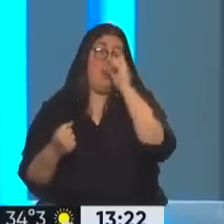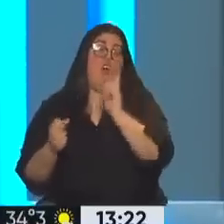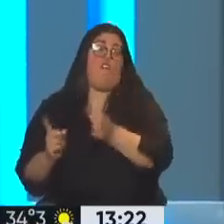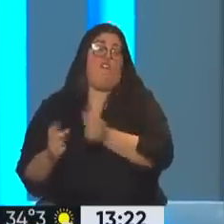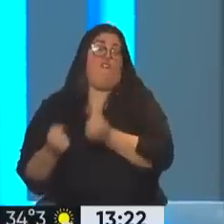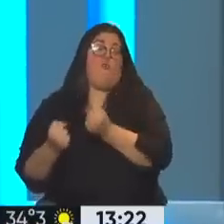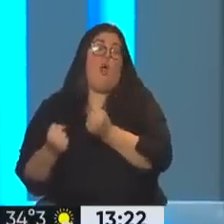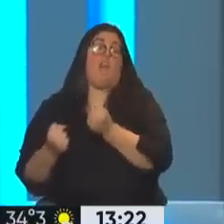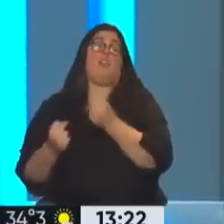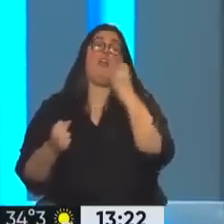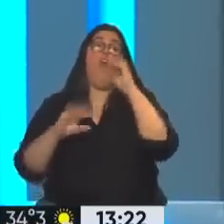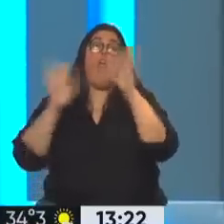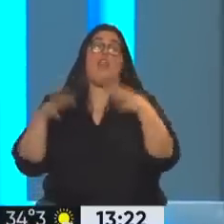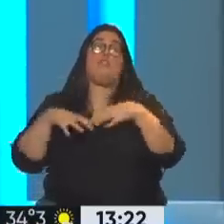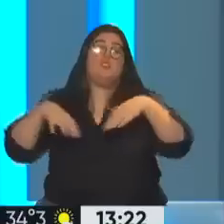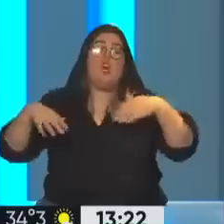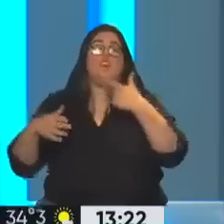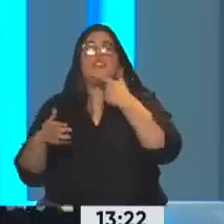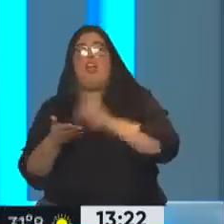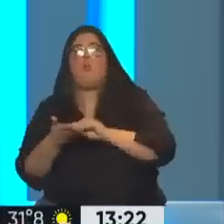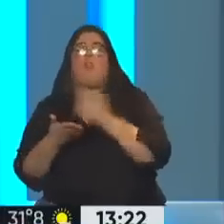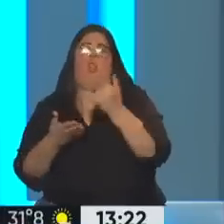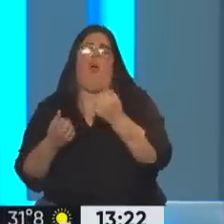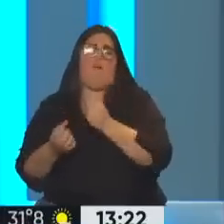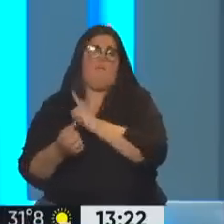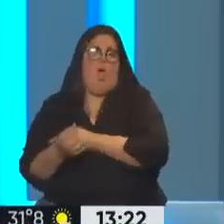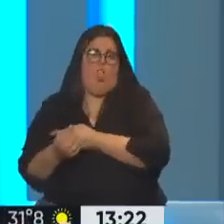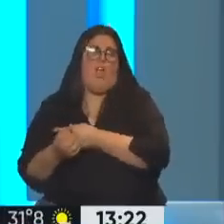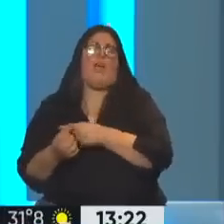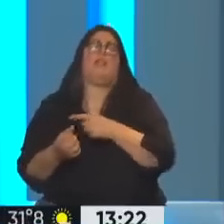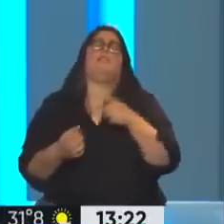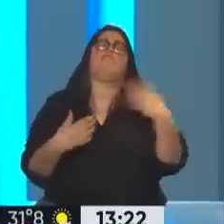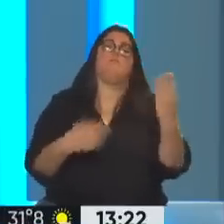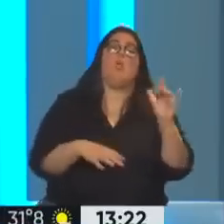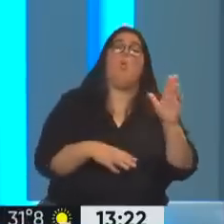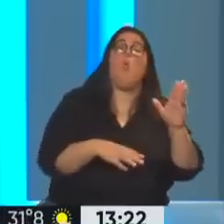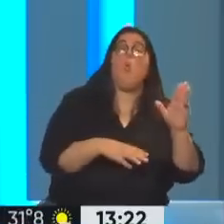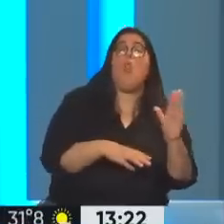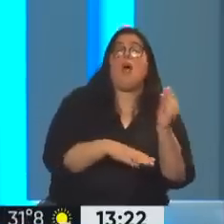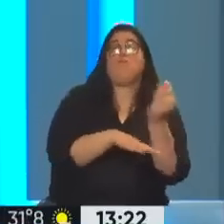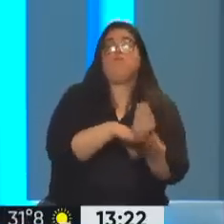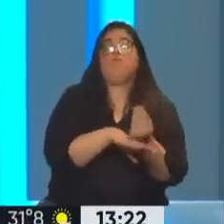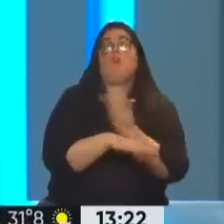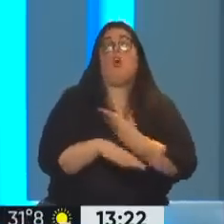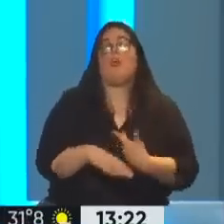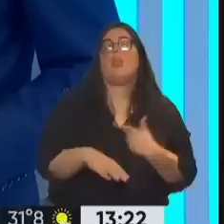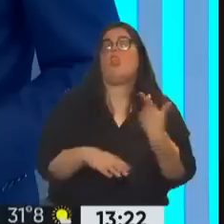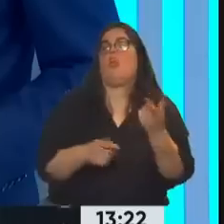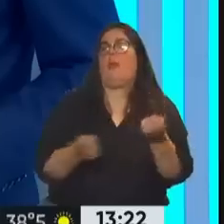mayoría en las dos cámaras, entonces gobernar va a ser el desafío. Pero yo tengo mucha esperanza, Lula es muy hábil y